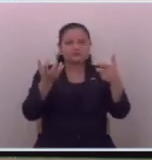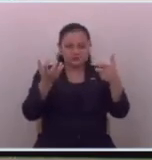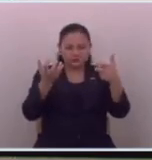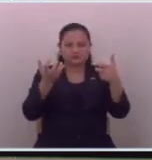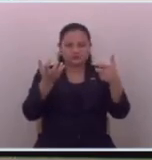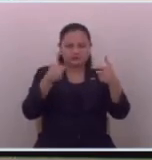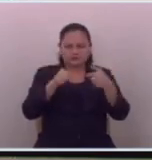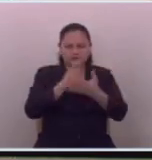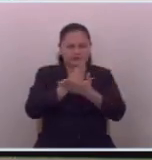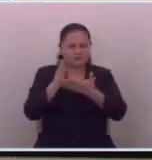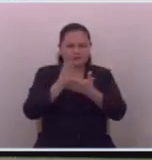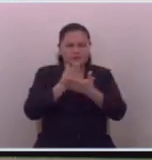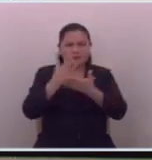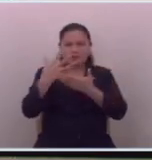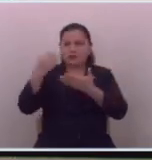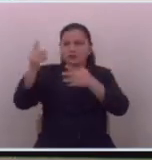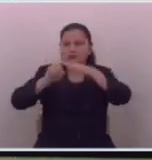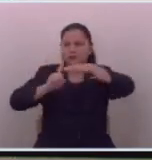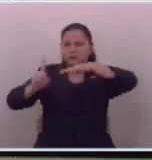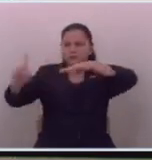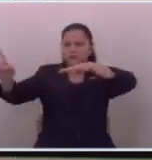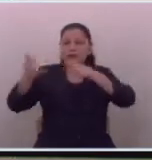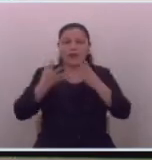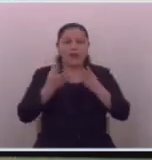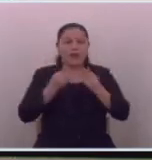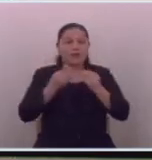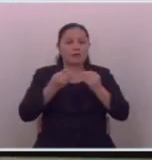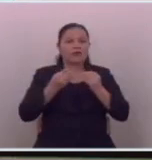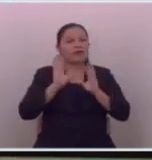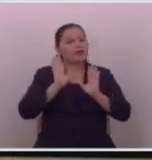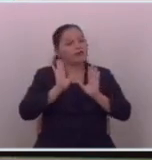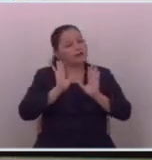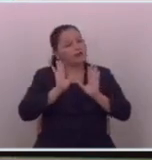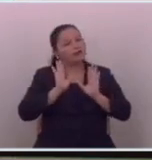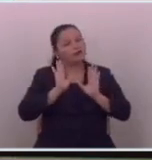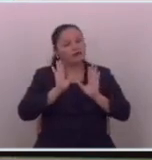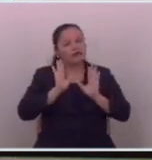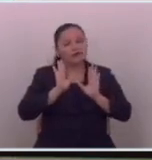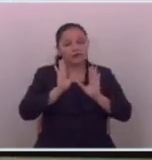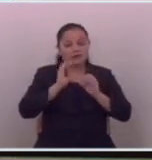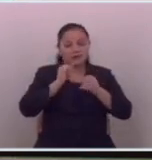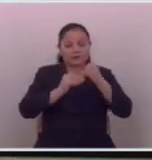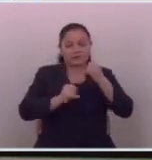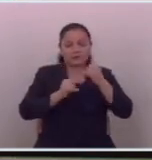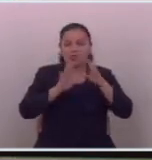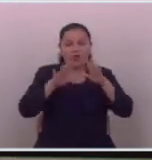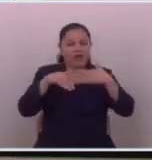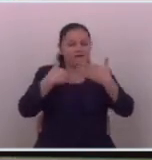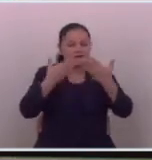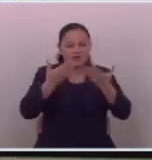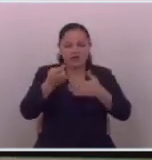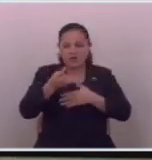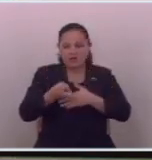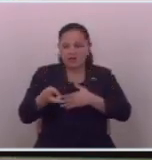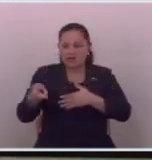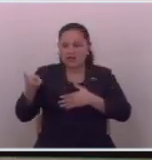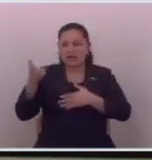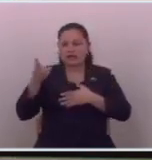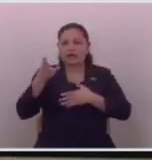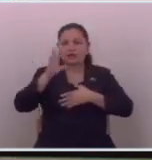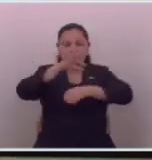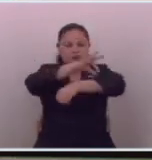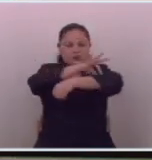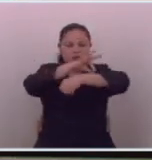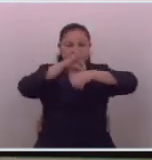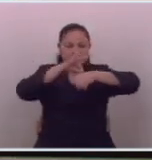si es que aquí nadie se ha ido huyendo porque tienen miedo lo que pasa es que se dejaron se quedaron sin hueso tenían miedo que le sacaran